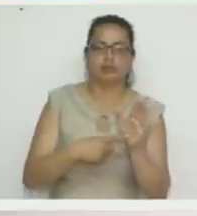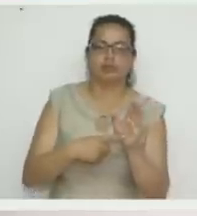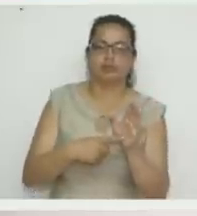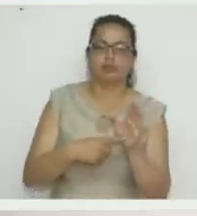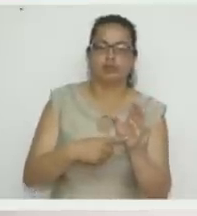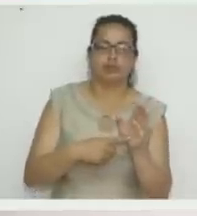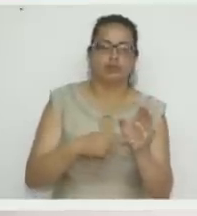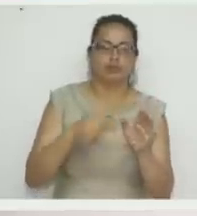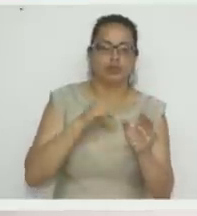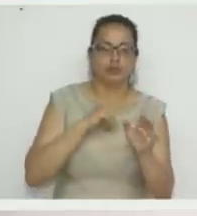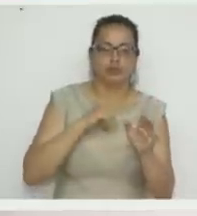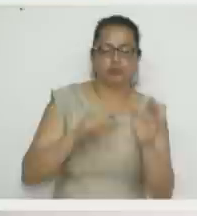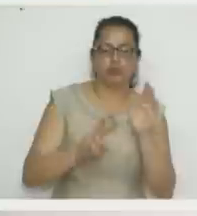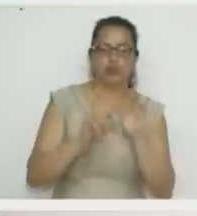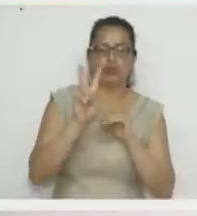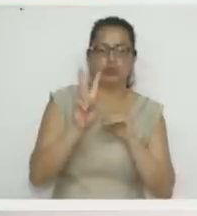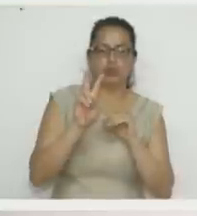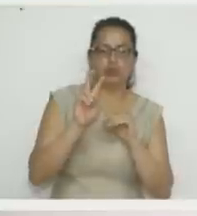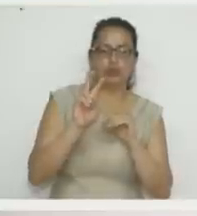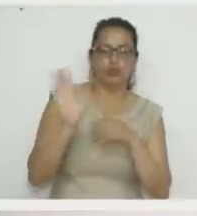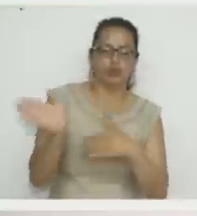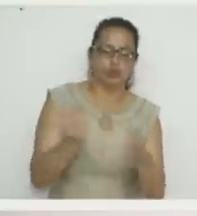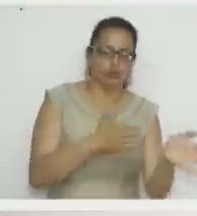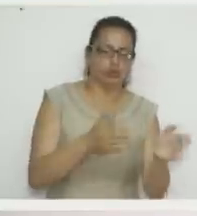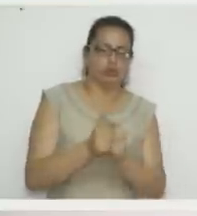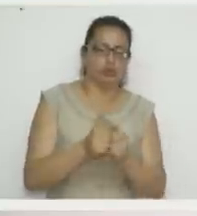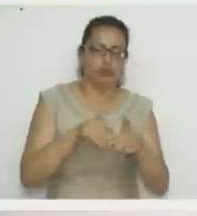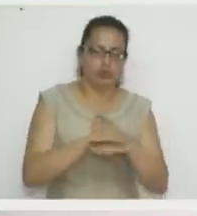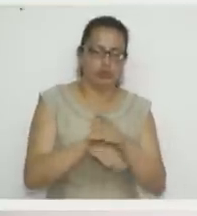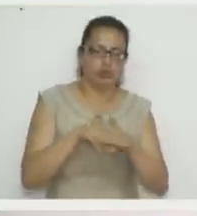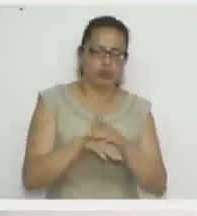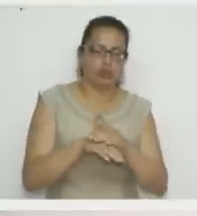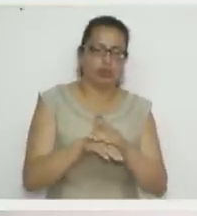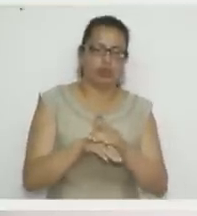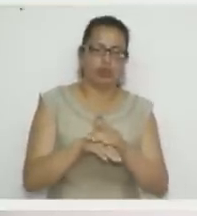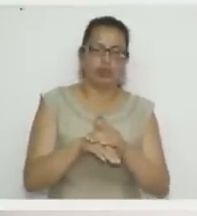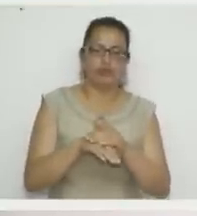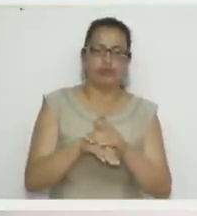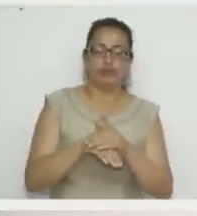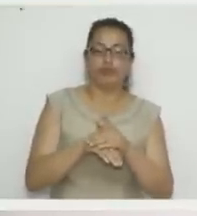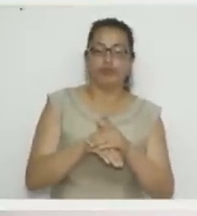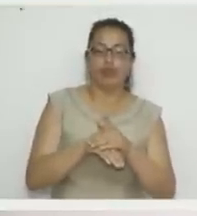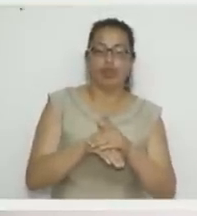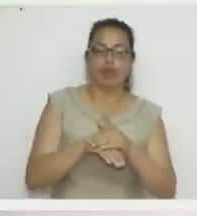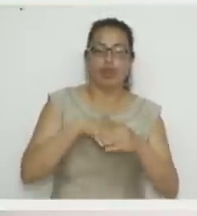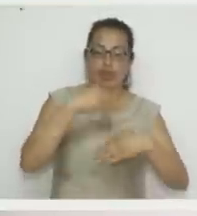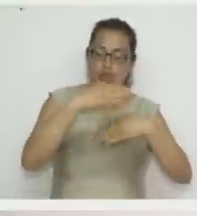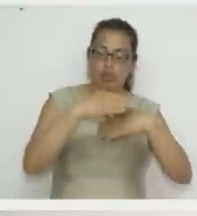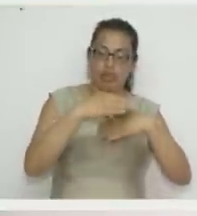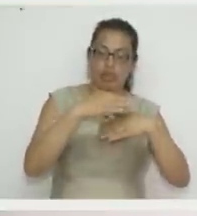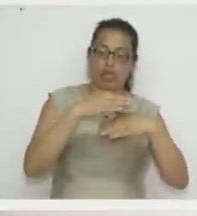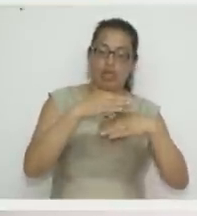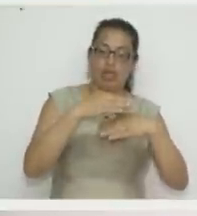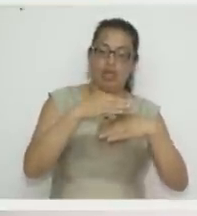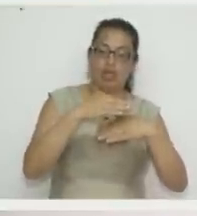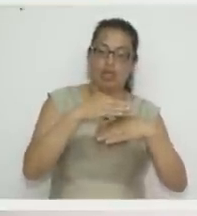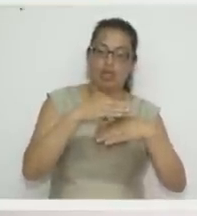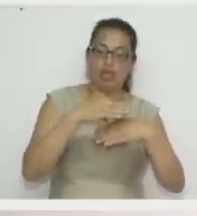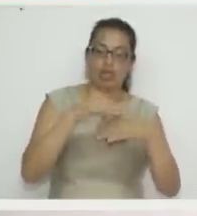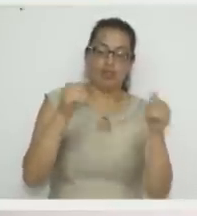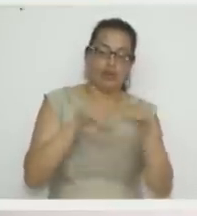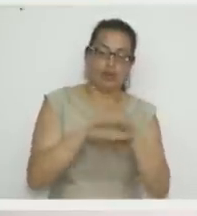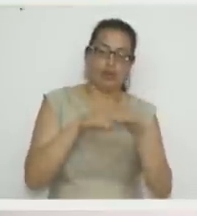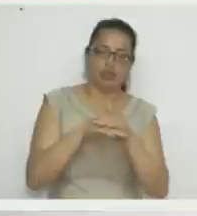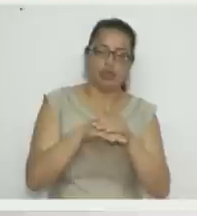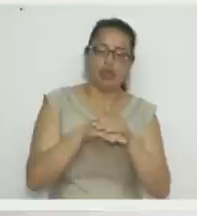dos proyectos que sirven para guardar las toallas, son portatoallas higiénicas, está en madera